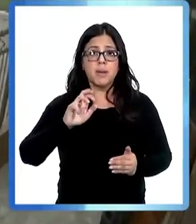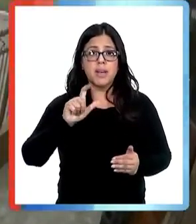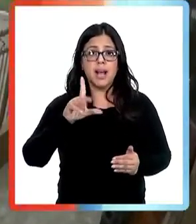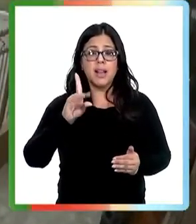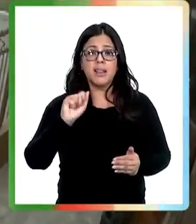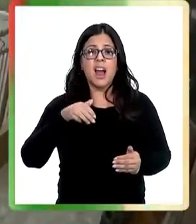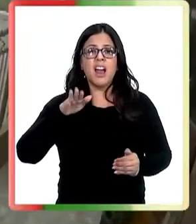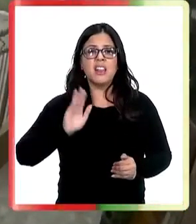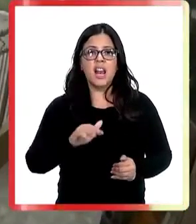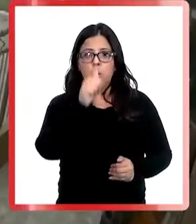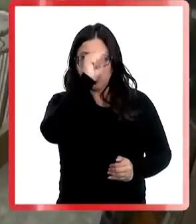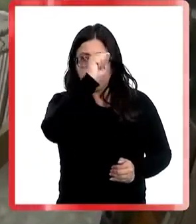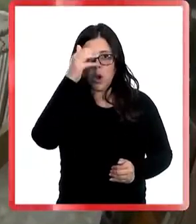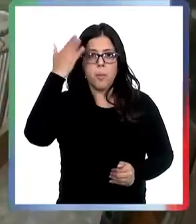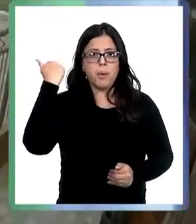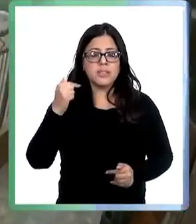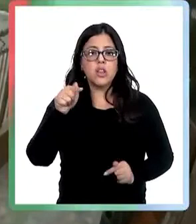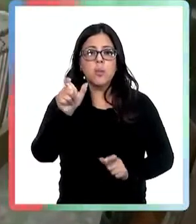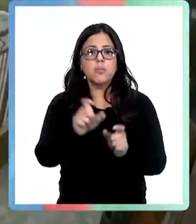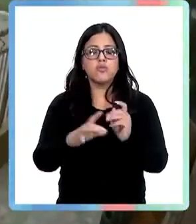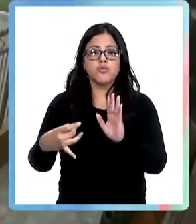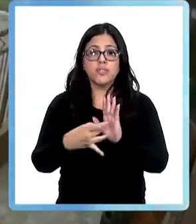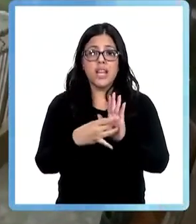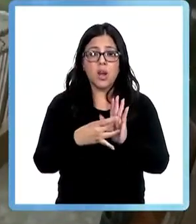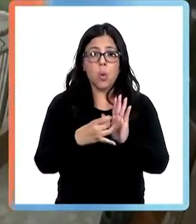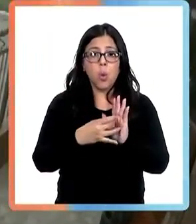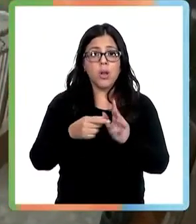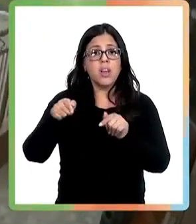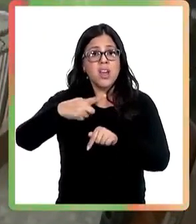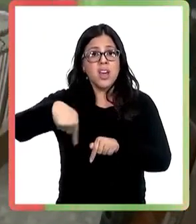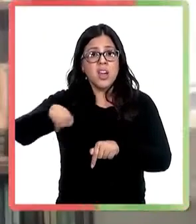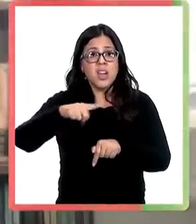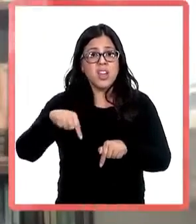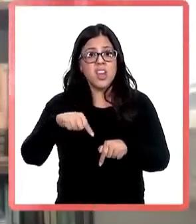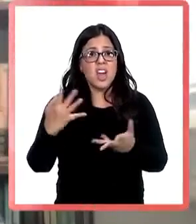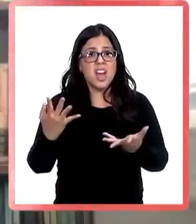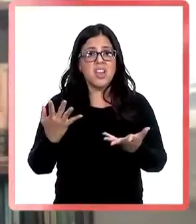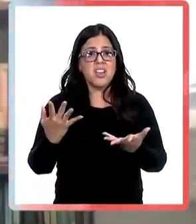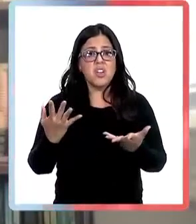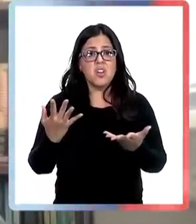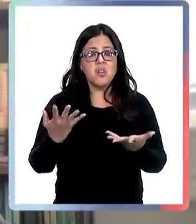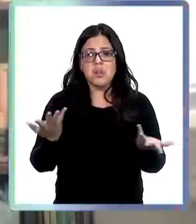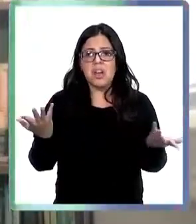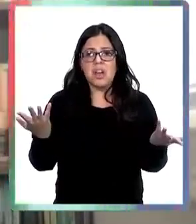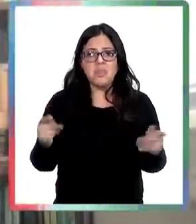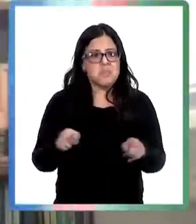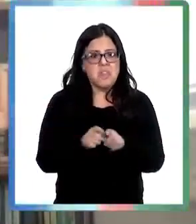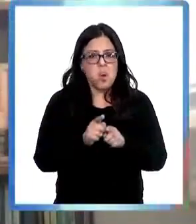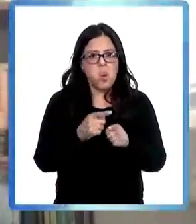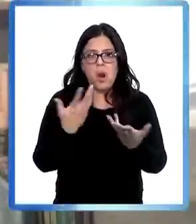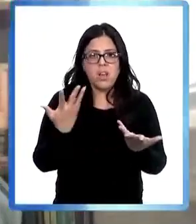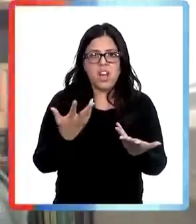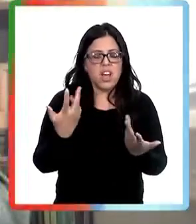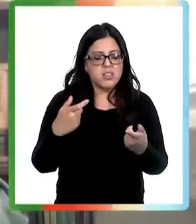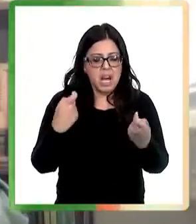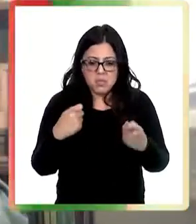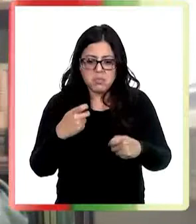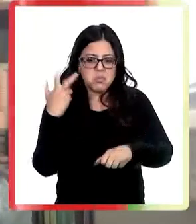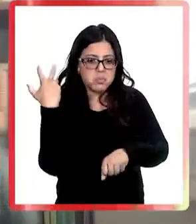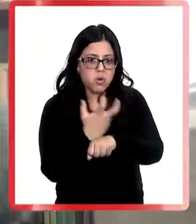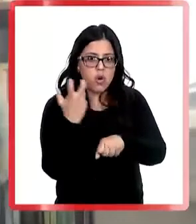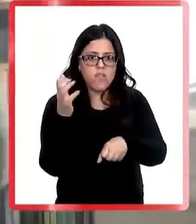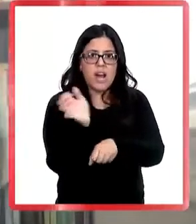trepidaron en nada para sustraer el vehículo. De repente siento un golpe brutal por el lado